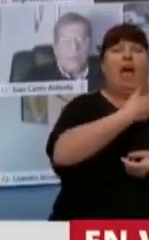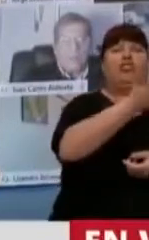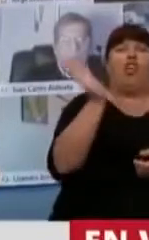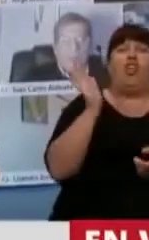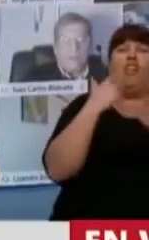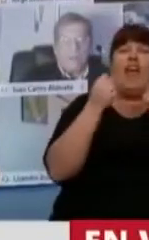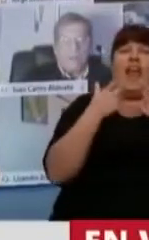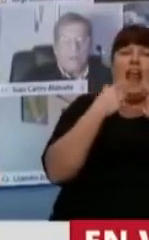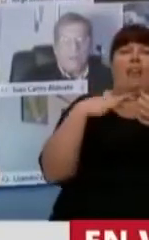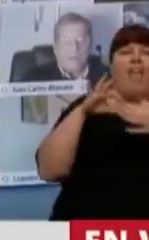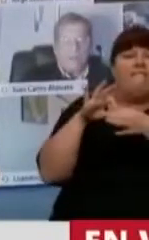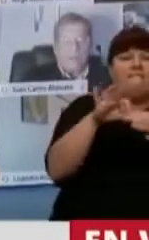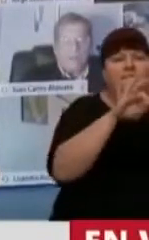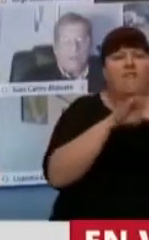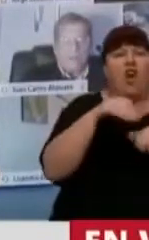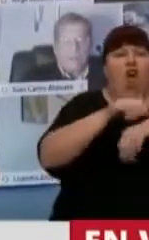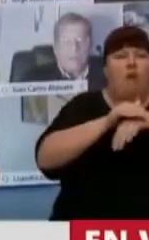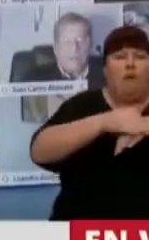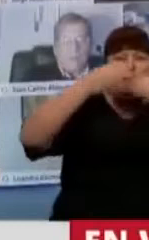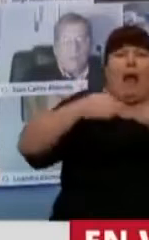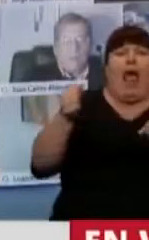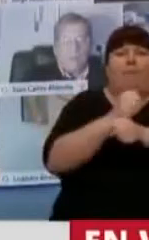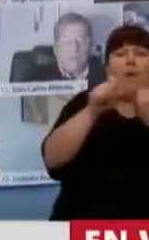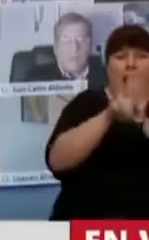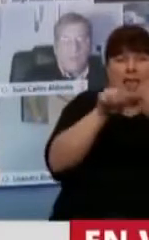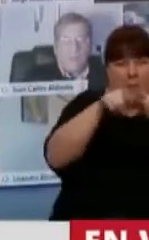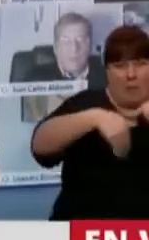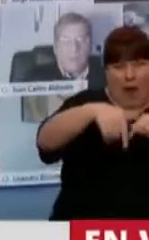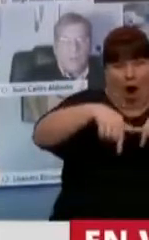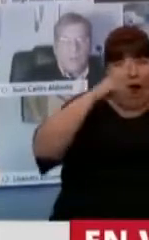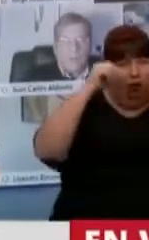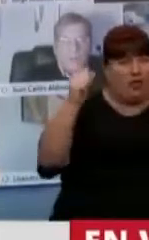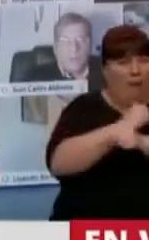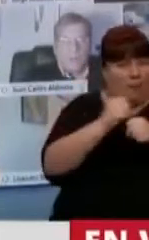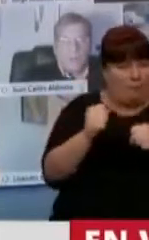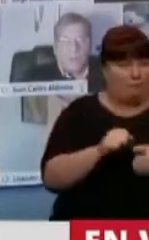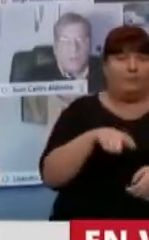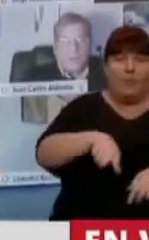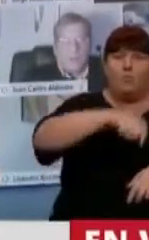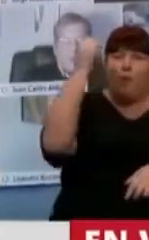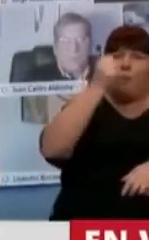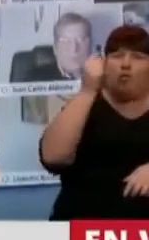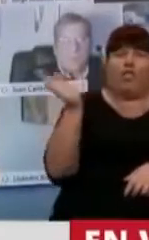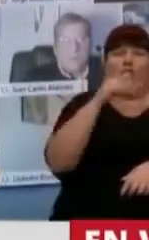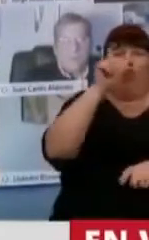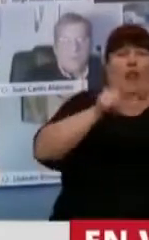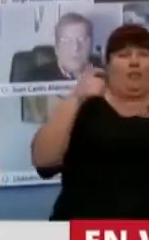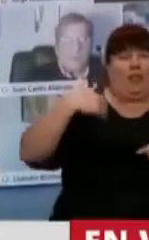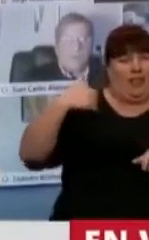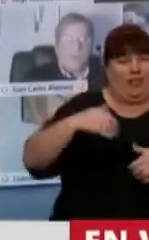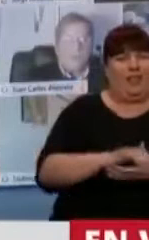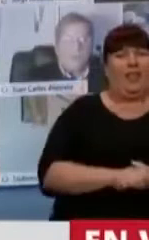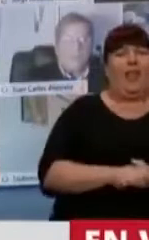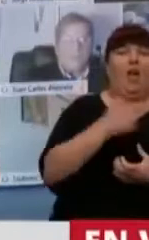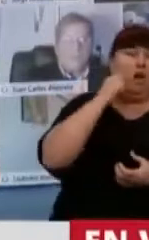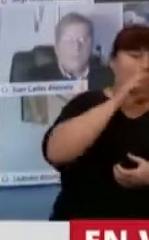sociedad, la unión, el compromiso para aprobar leyes como la que vamos a sancionar esta noche, esta tan importante para todos los argentinos